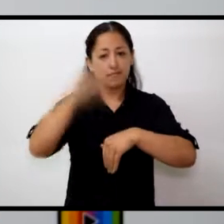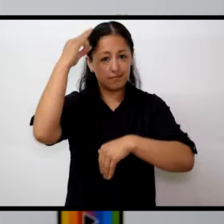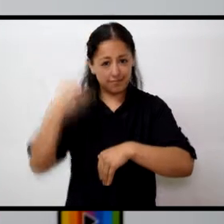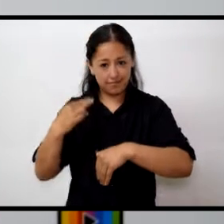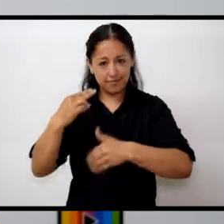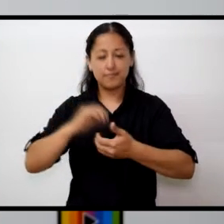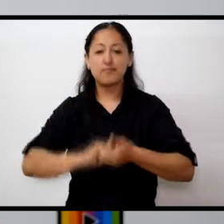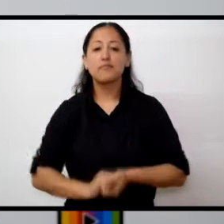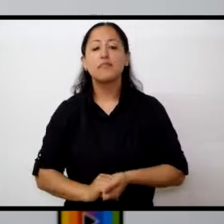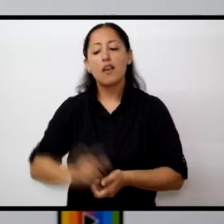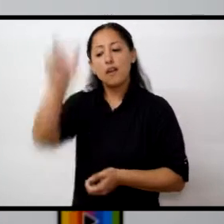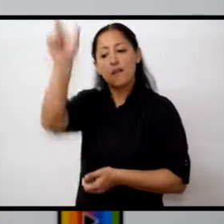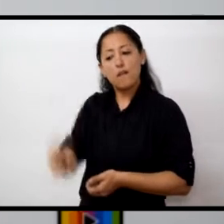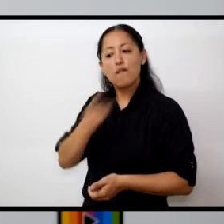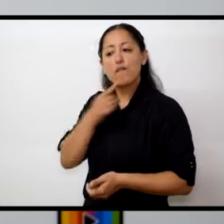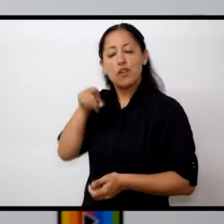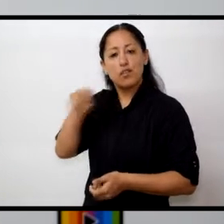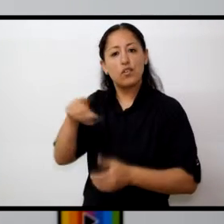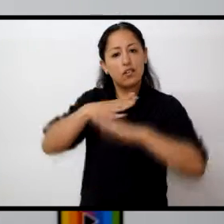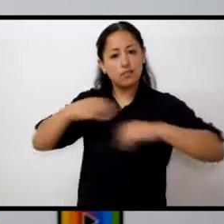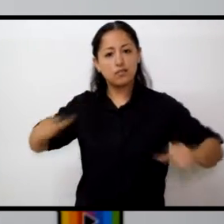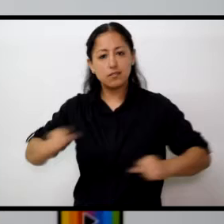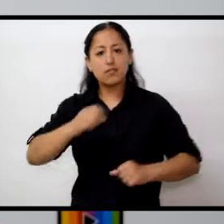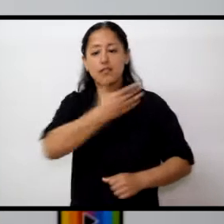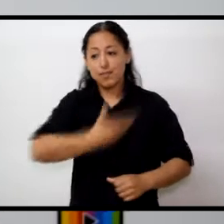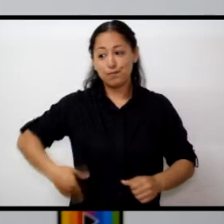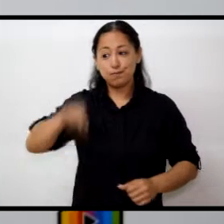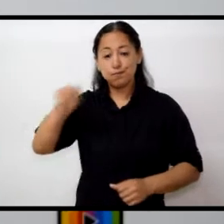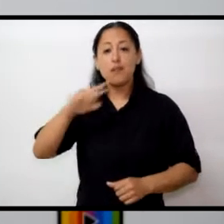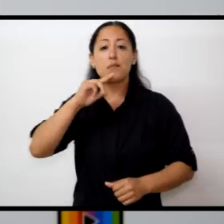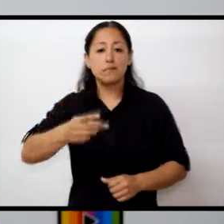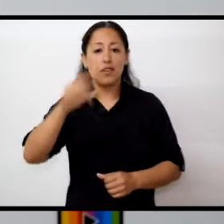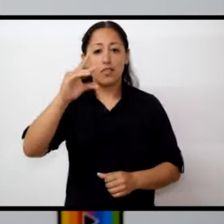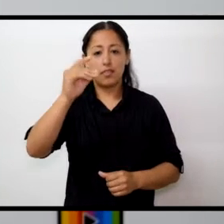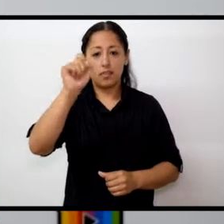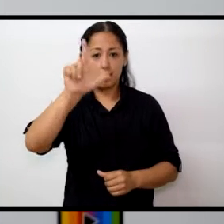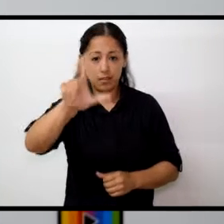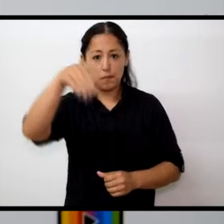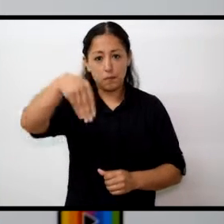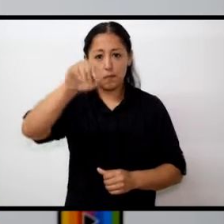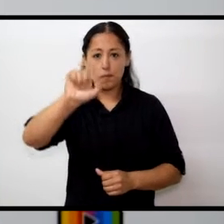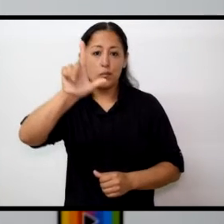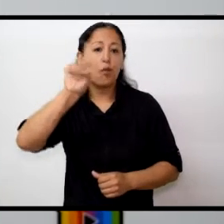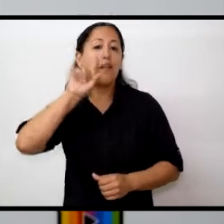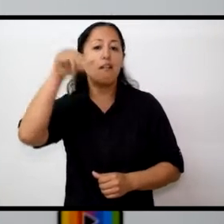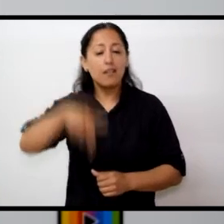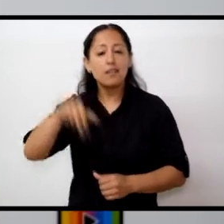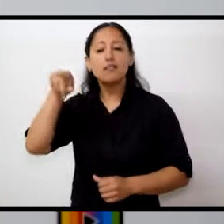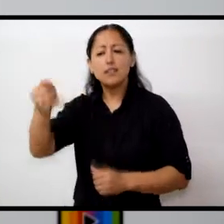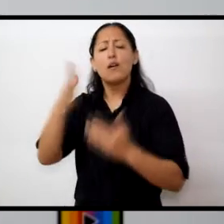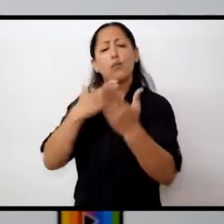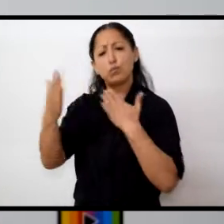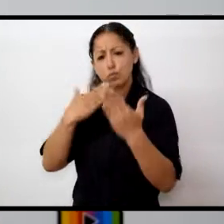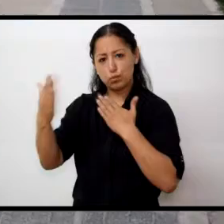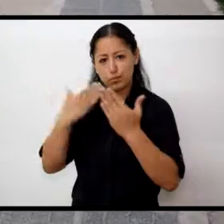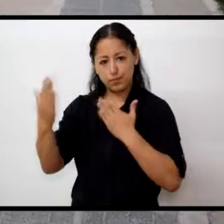más en detalle esta cuestión charlamos con el licenciado Rubén Dalmolín, secretario de Gobierno del municipio, quien nos brindó la siguiente